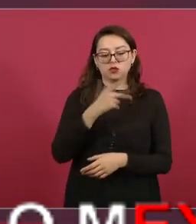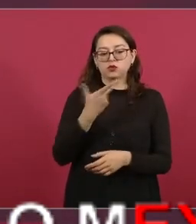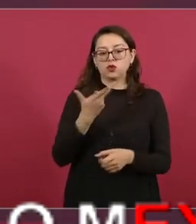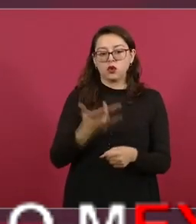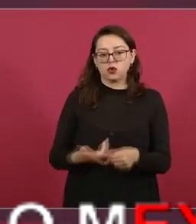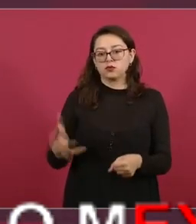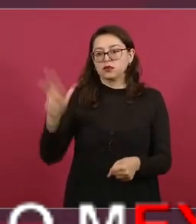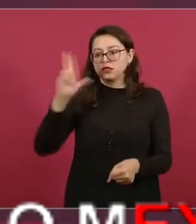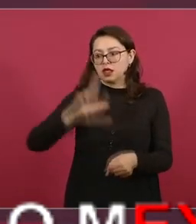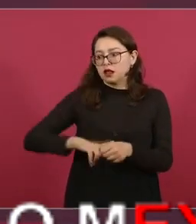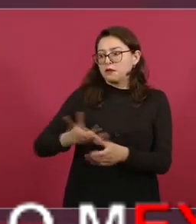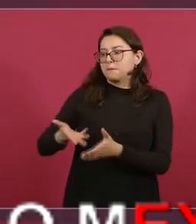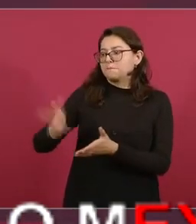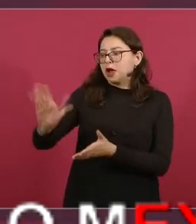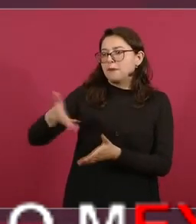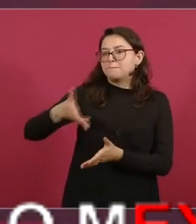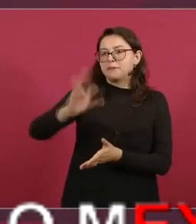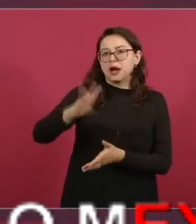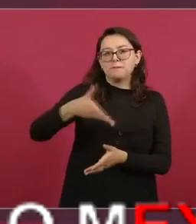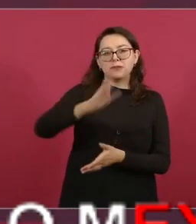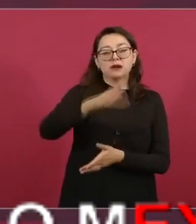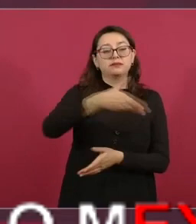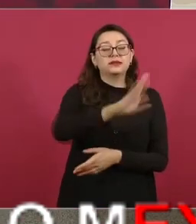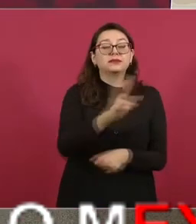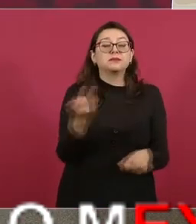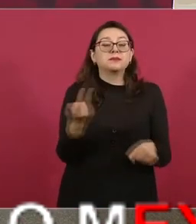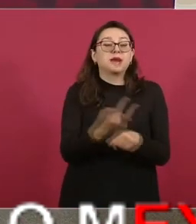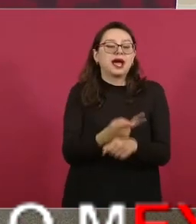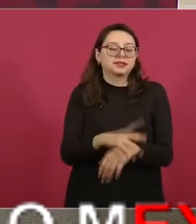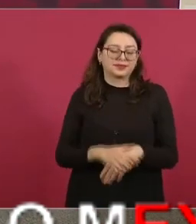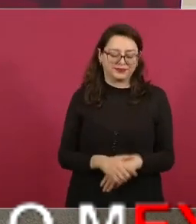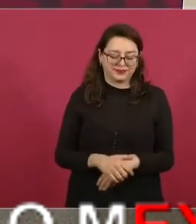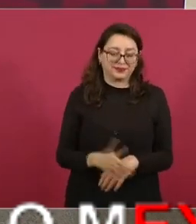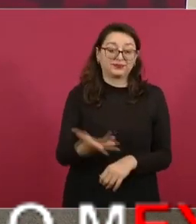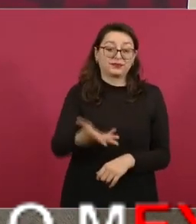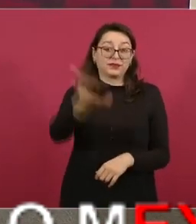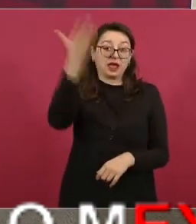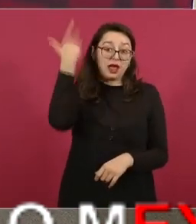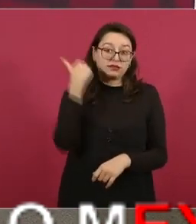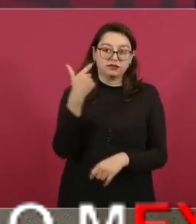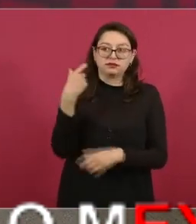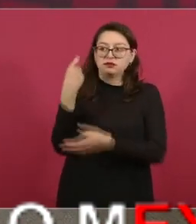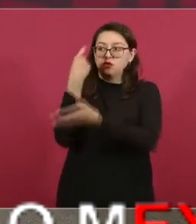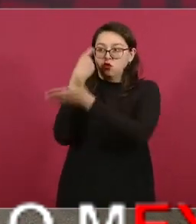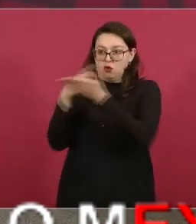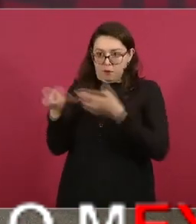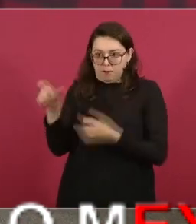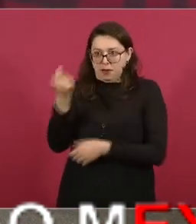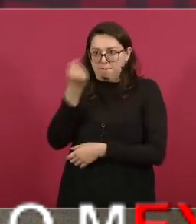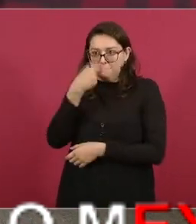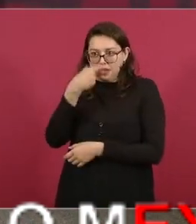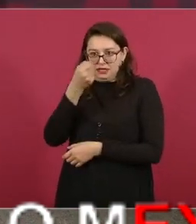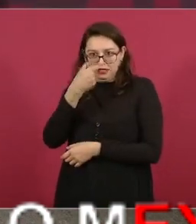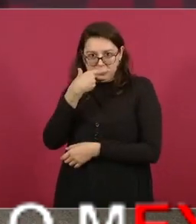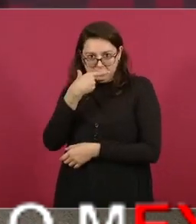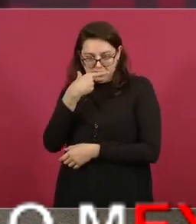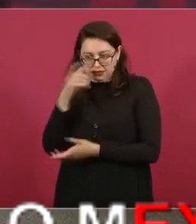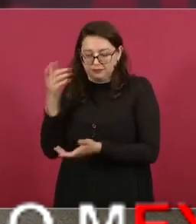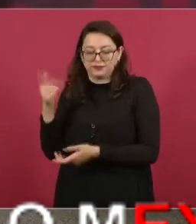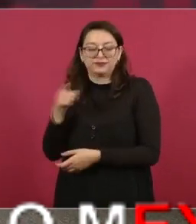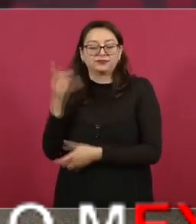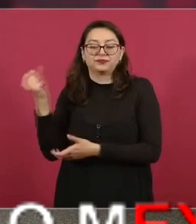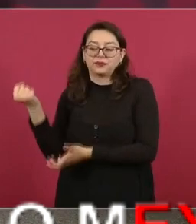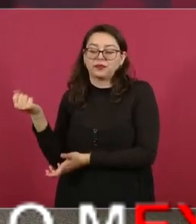porque era mucha la corrupción en la compra de los medicamentos en la